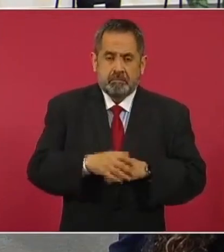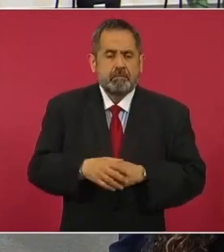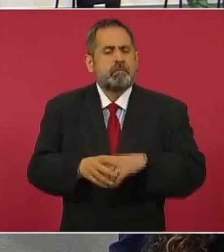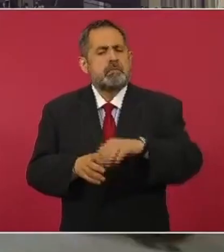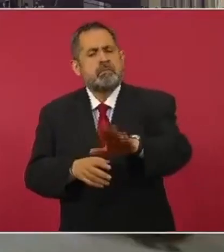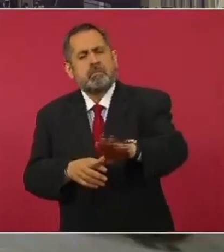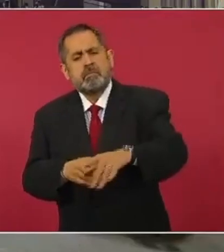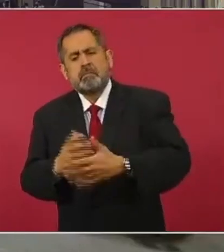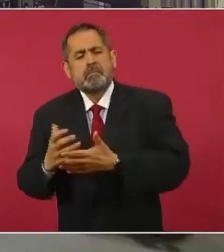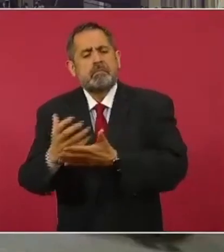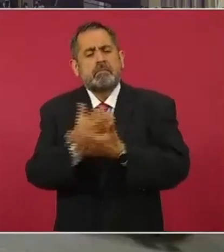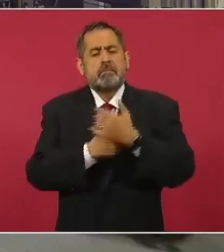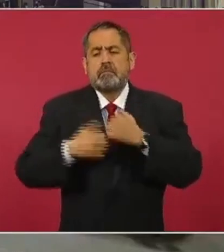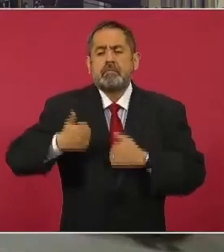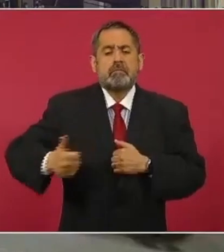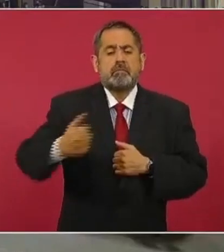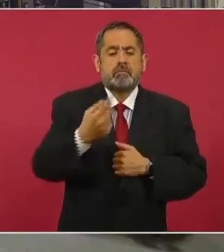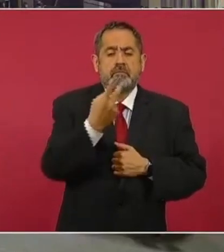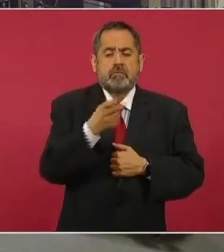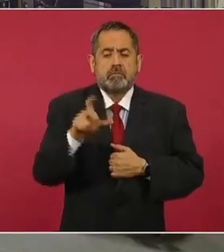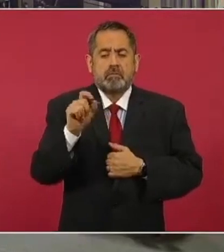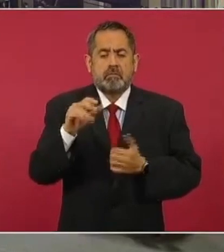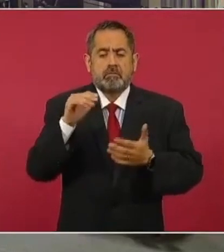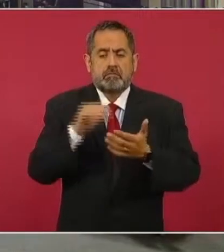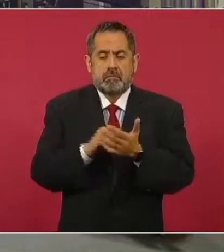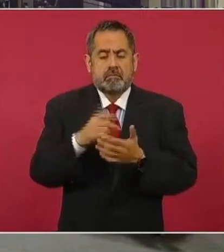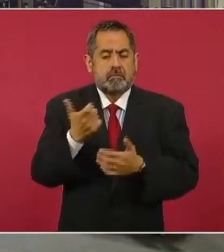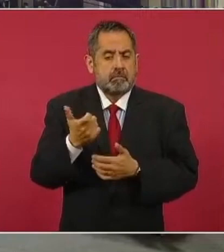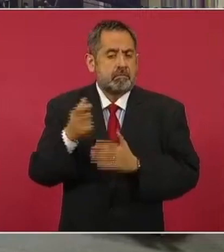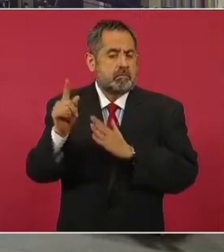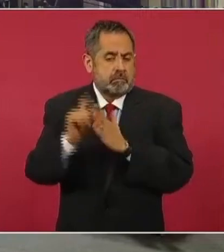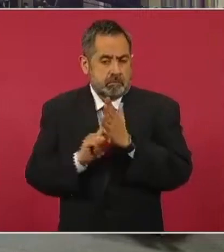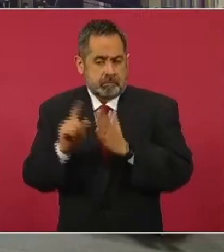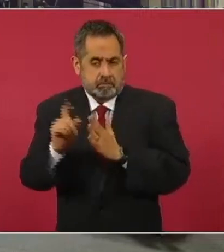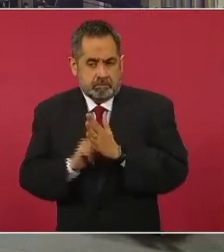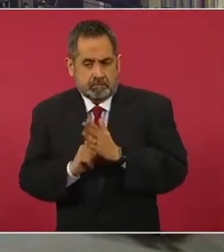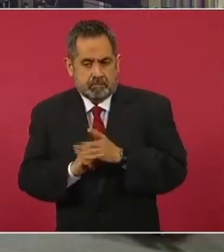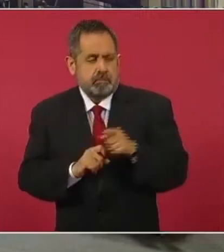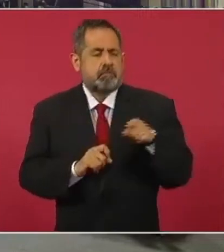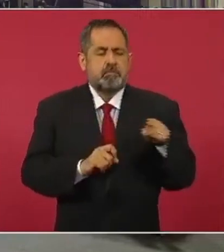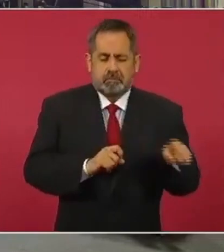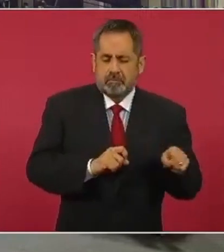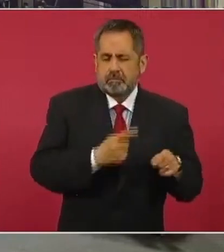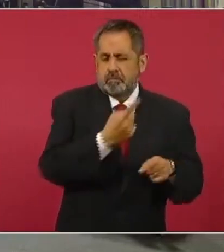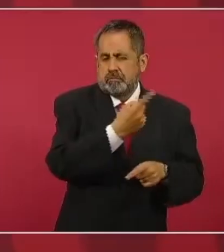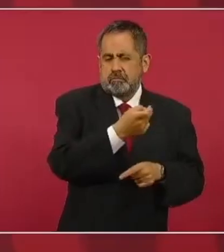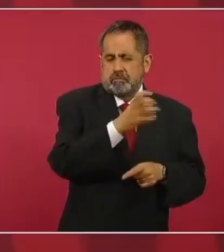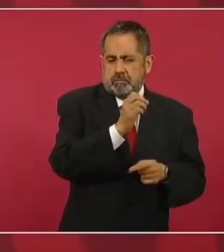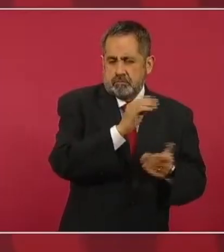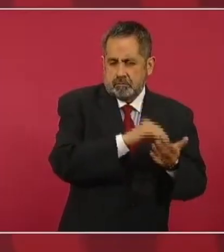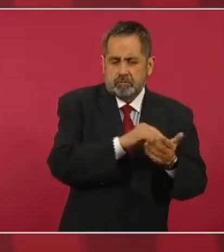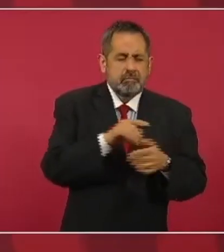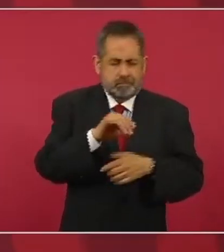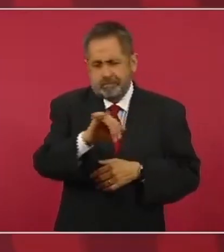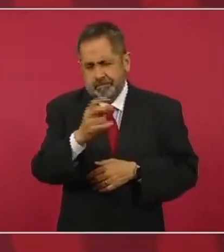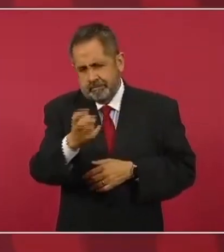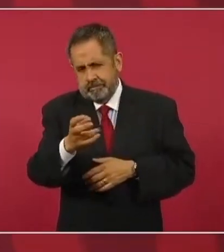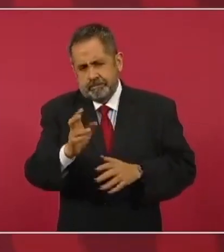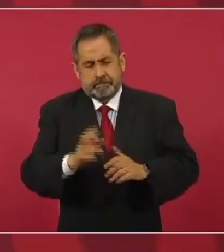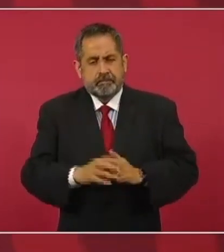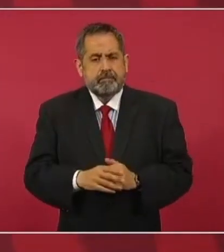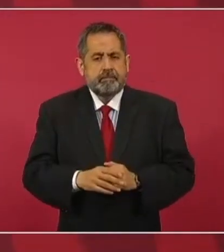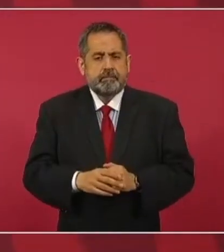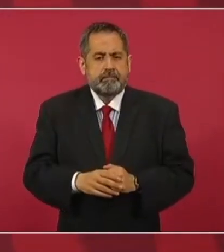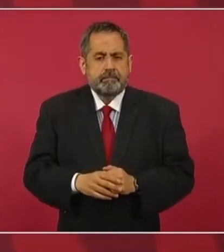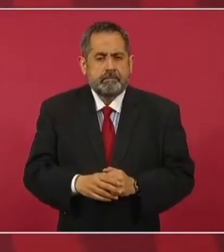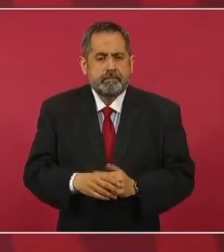alrededor de 220 mil pesos mensuales cuando usted gana 109 mil pesos mensuales. así está, más o menos. Y